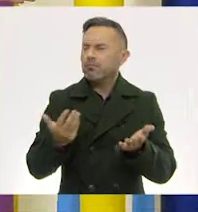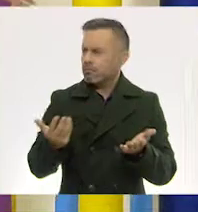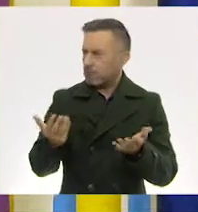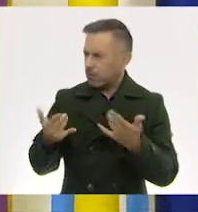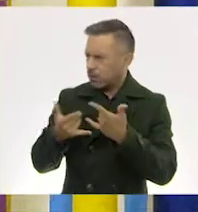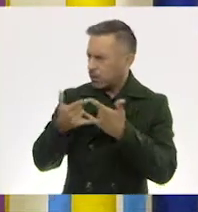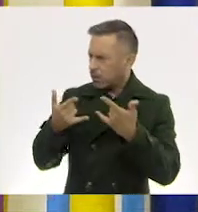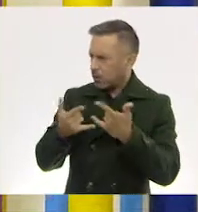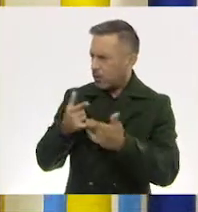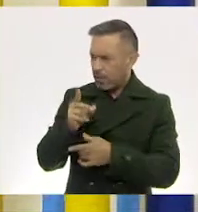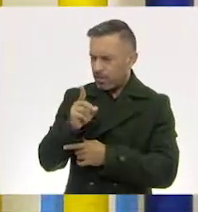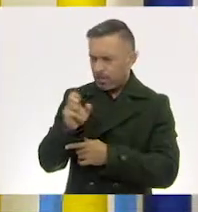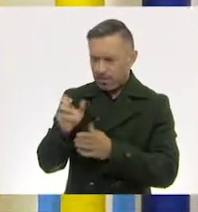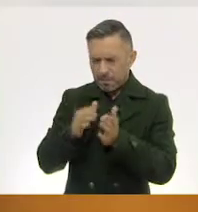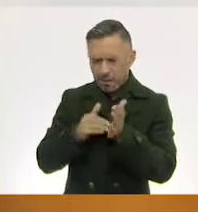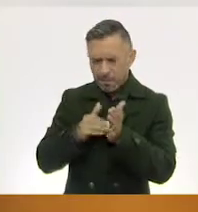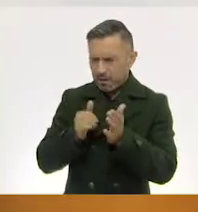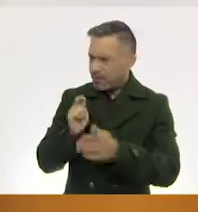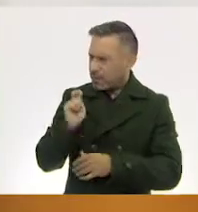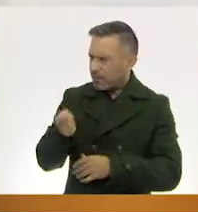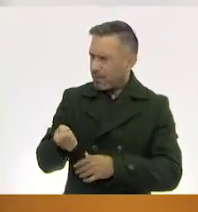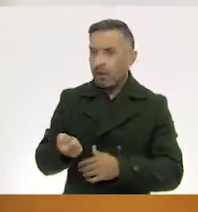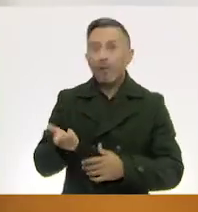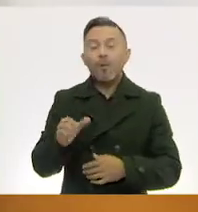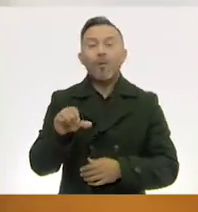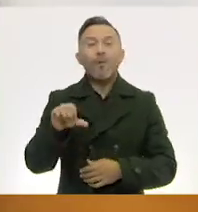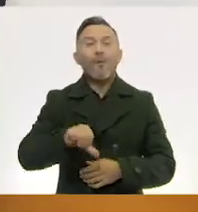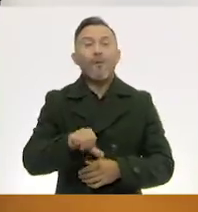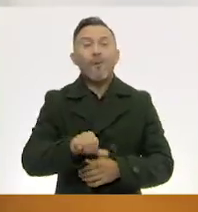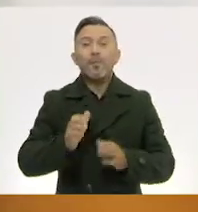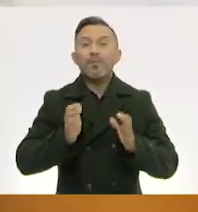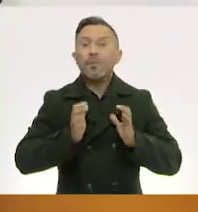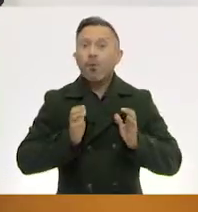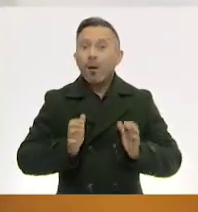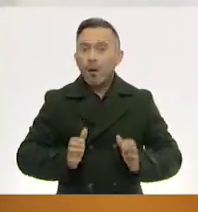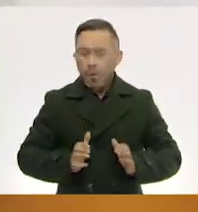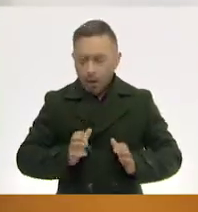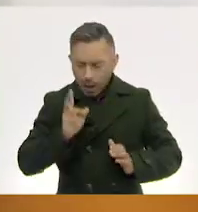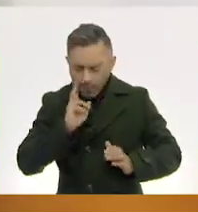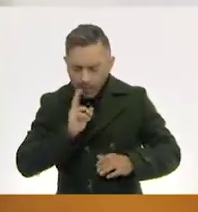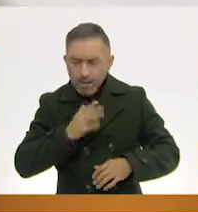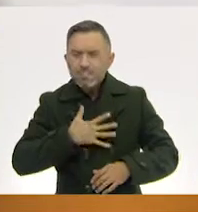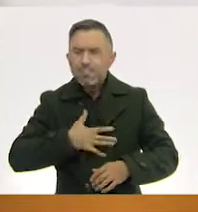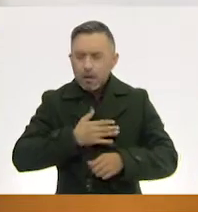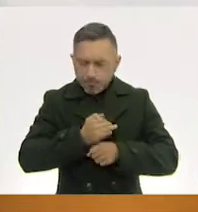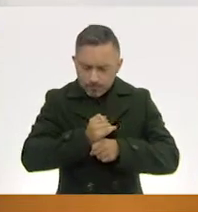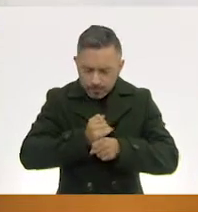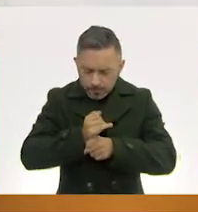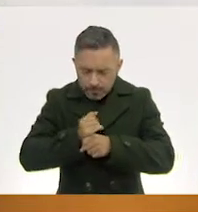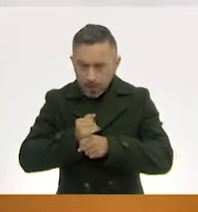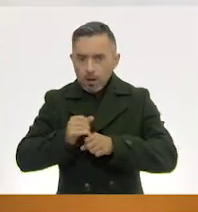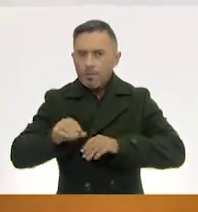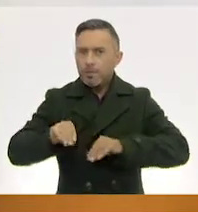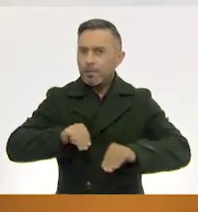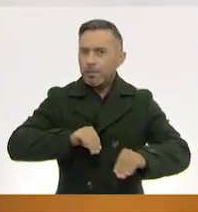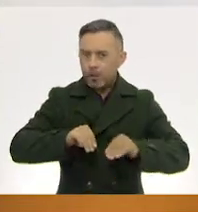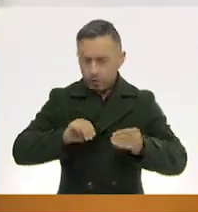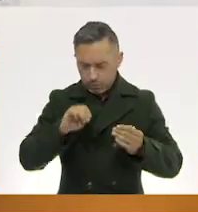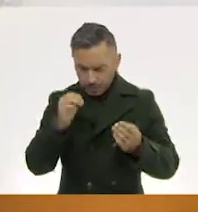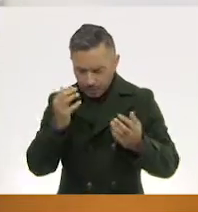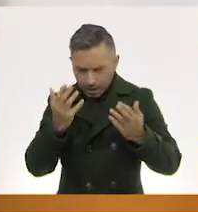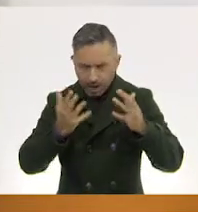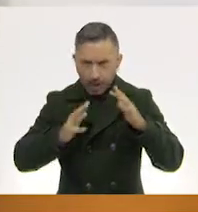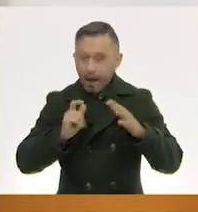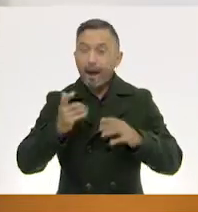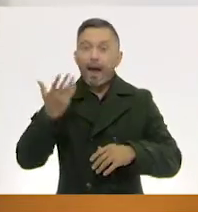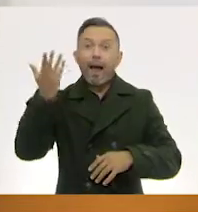una historia de papel? Pues hoy vamos a explorar con el cuerpo los movimientos. Vamos a estar recordando los movimientos que hemos hecho y explorado